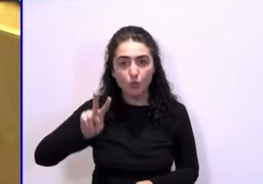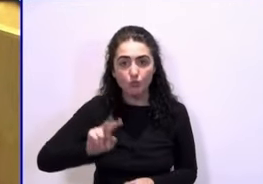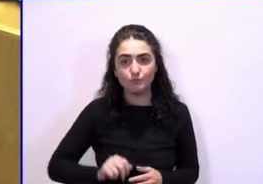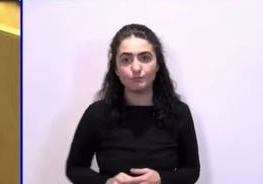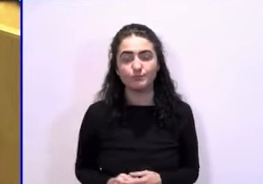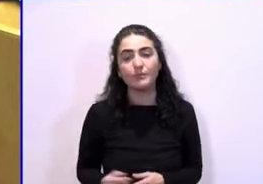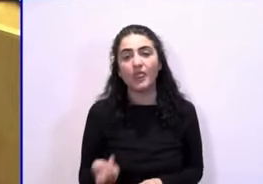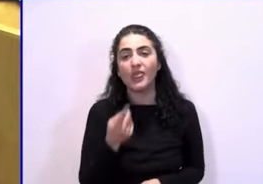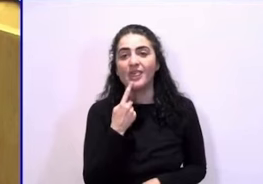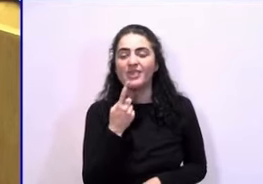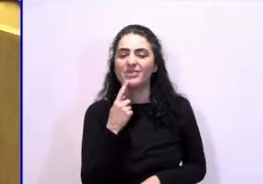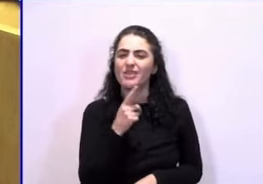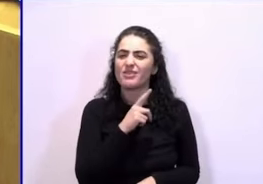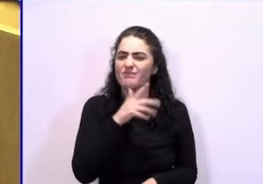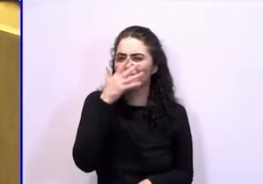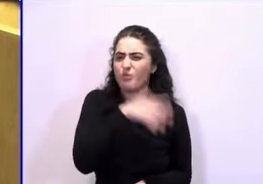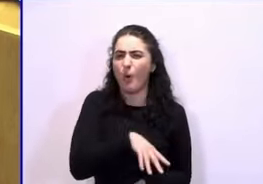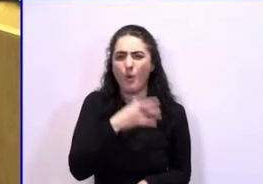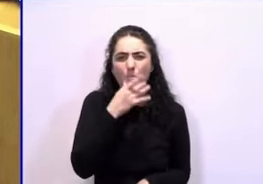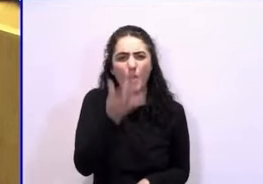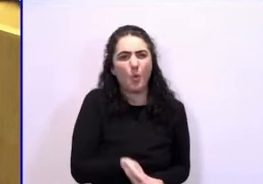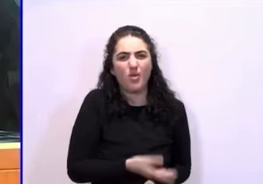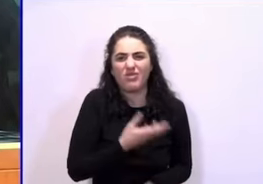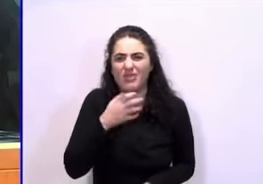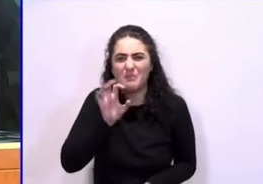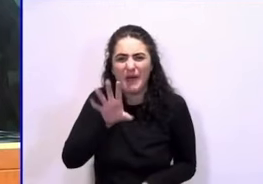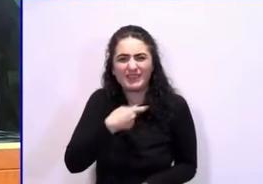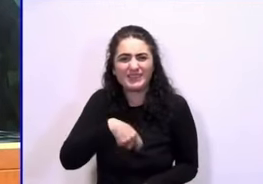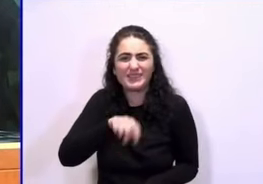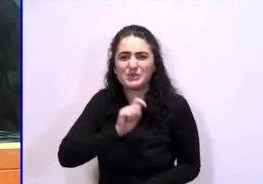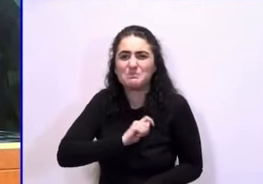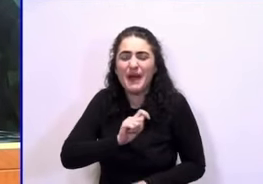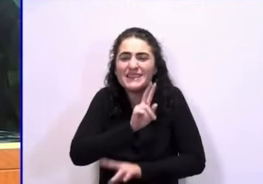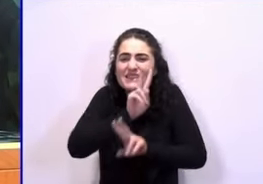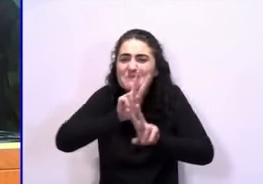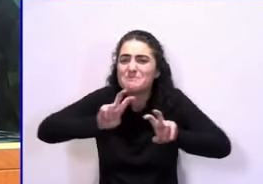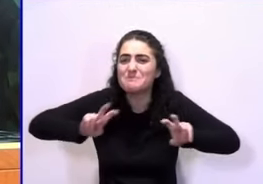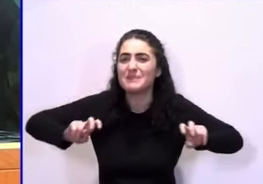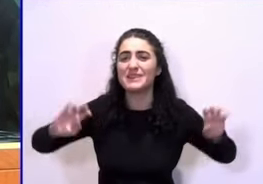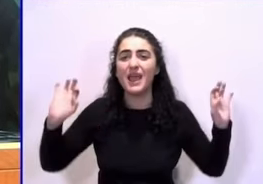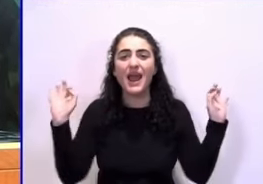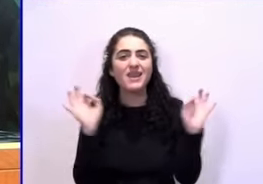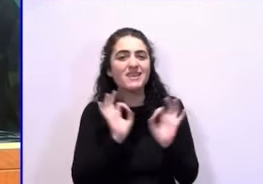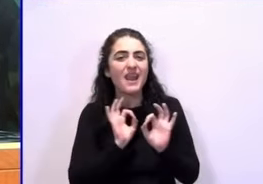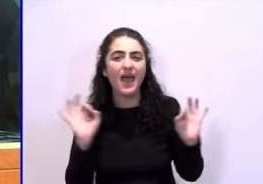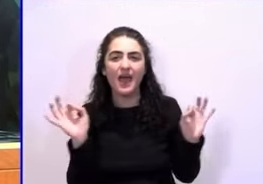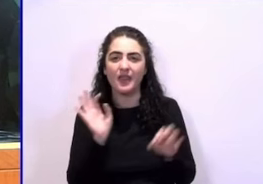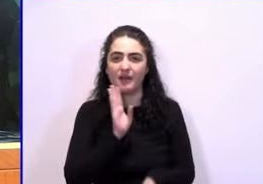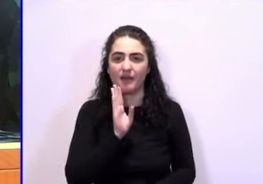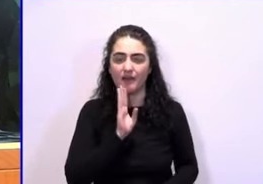que denuncia la vergüenza de un país como España en el que no se ha investigado nada de esto.